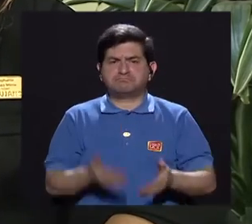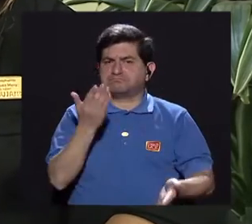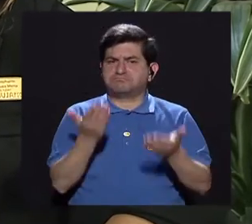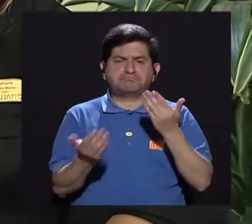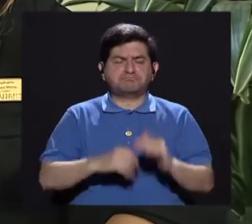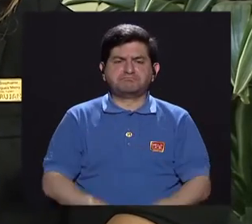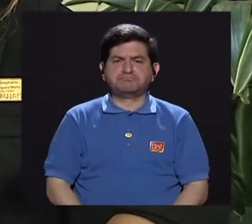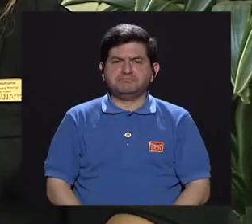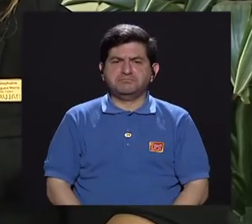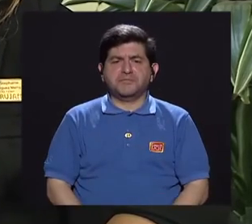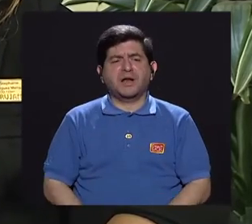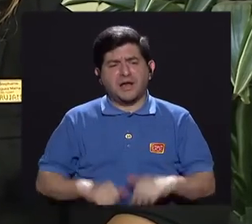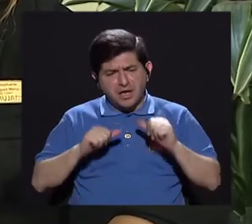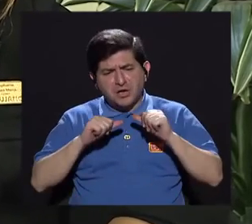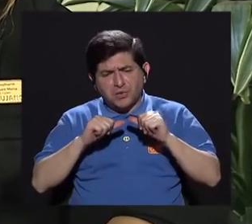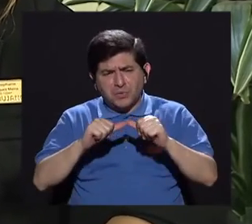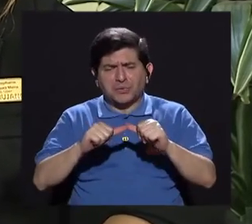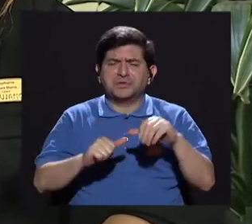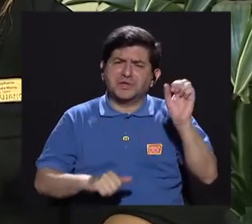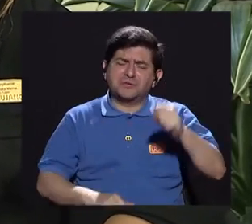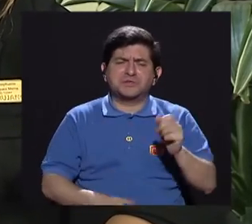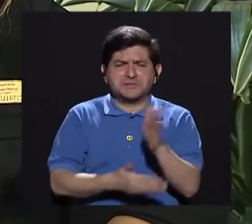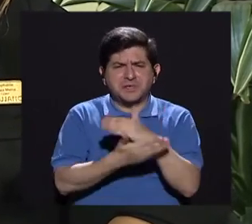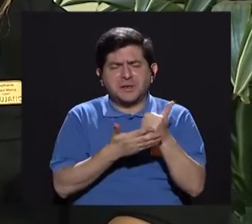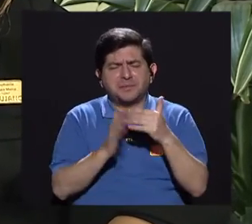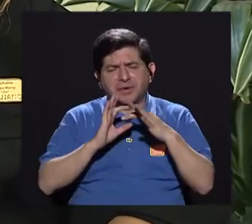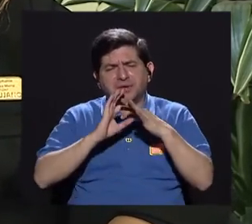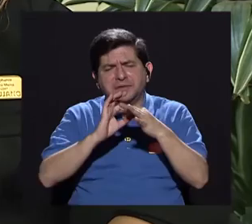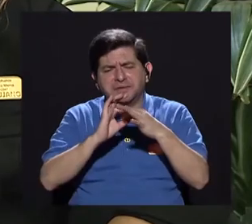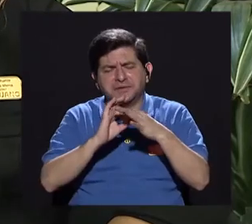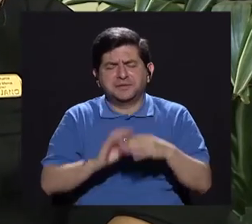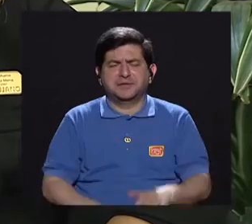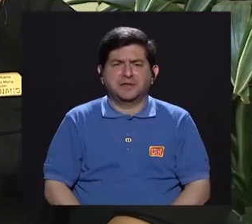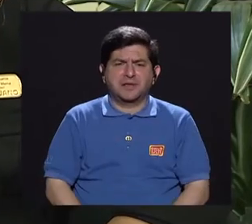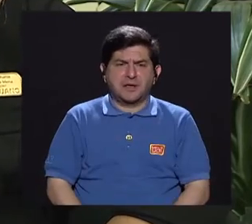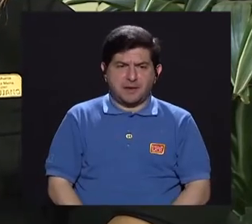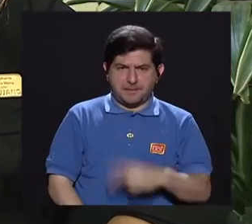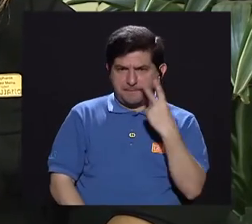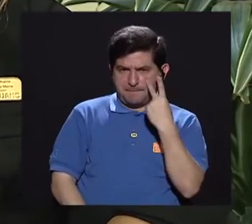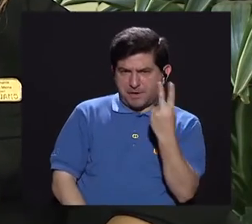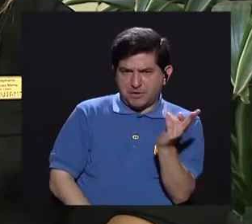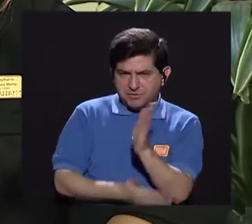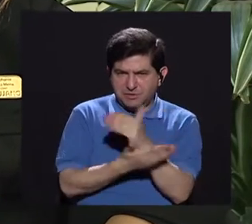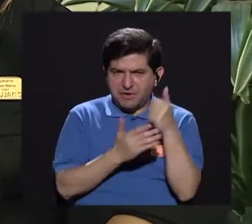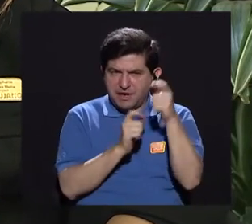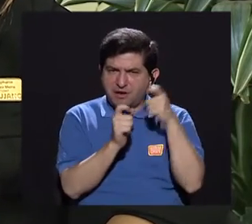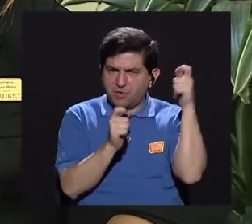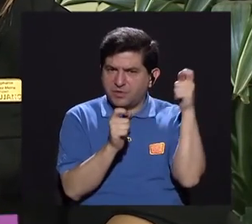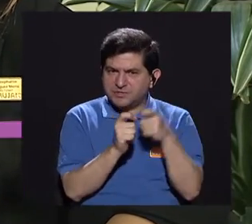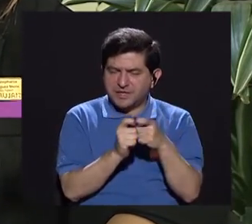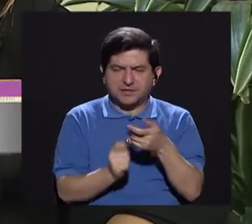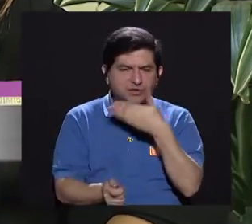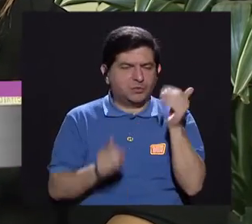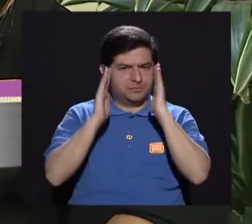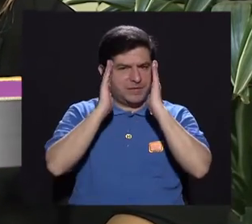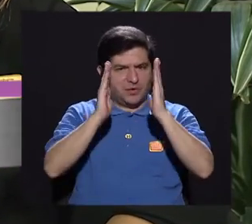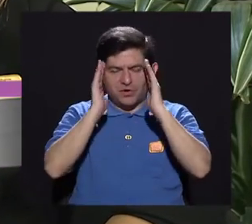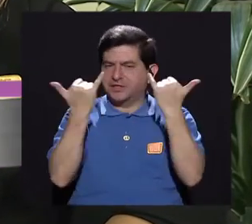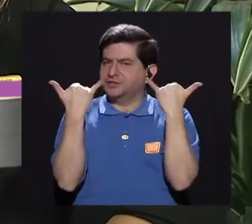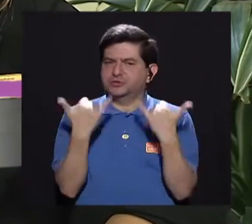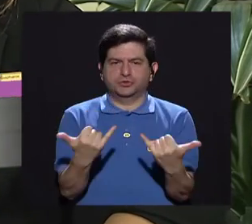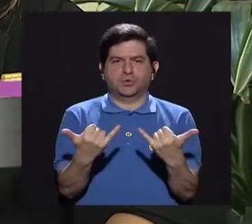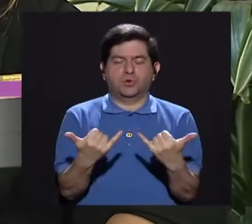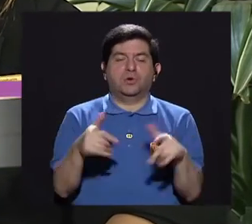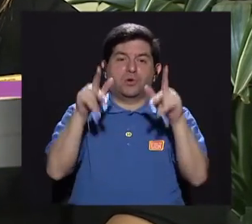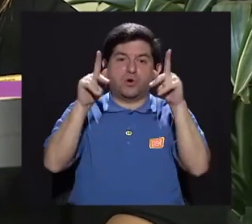se le da dentro de la educación, ¿verdad? Lo de la sexualidad y si nosotros vemos algún aspecto, pues lo abordamos de una